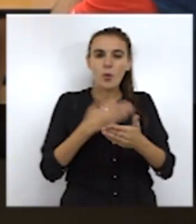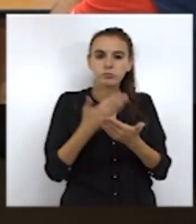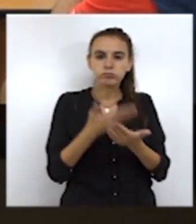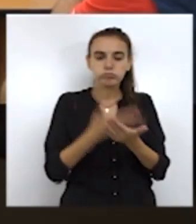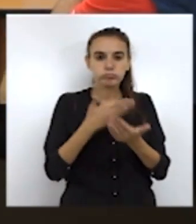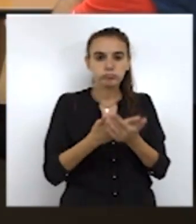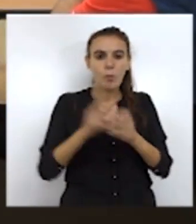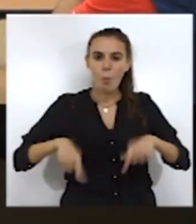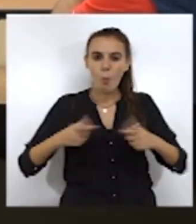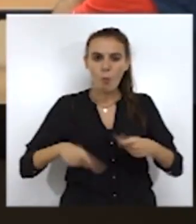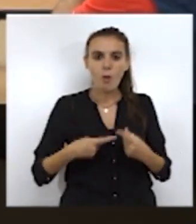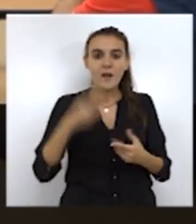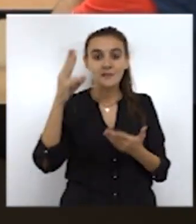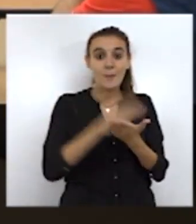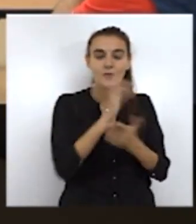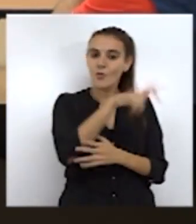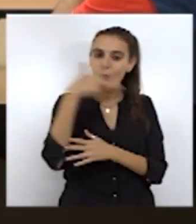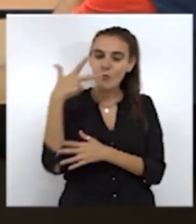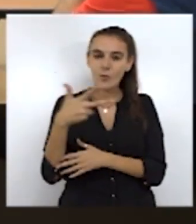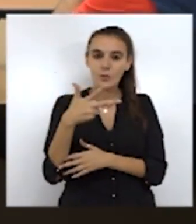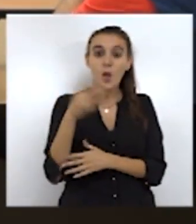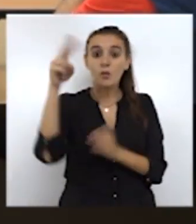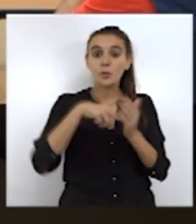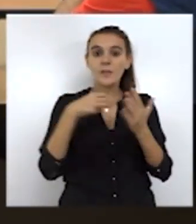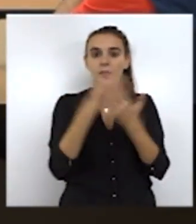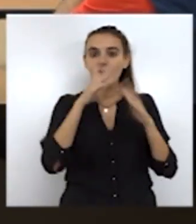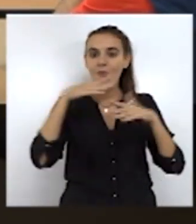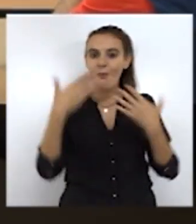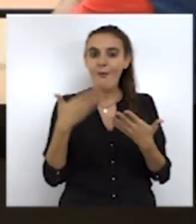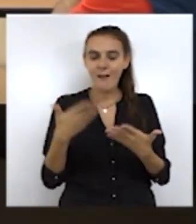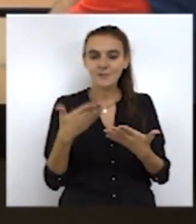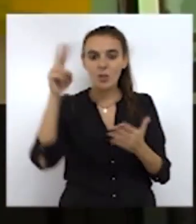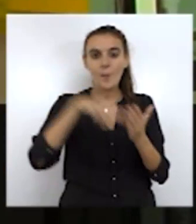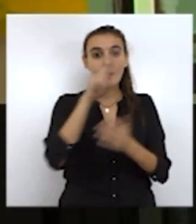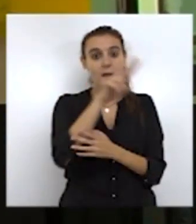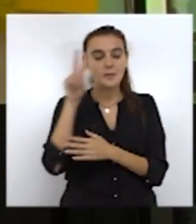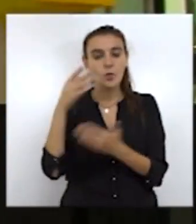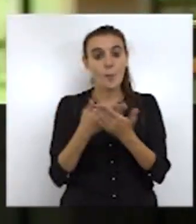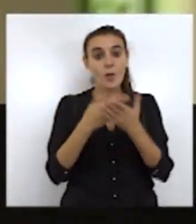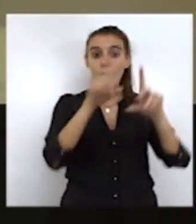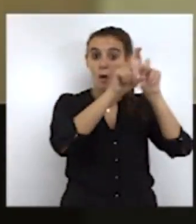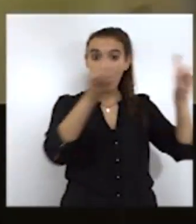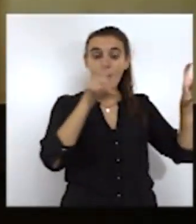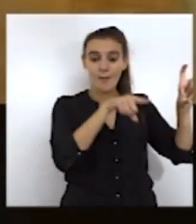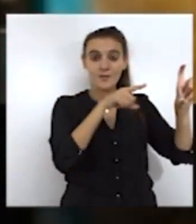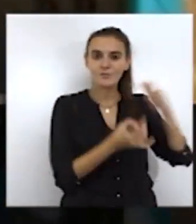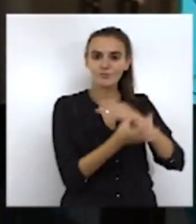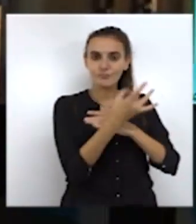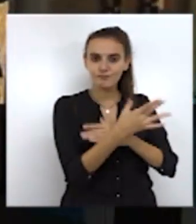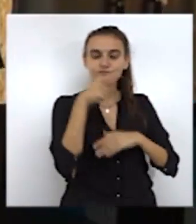autorizado un gasto plurianual de 3 millones de euros desde 2018 hasta 2022 para licitar a una empresa la